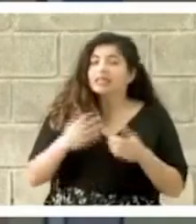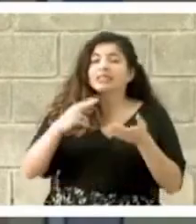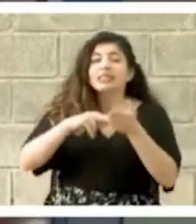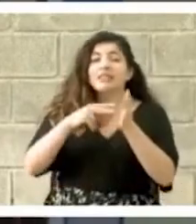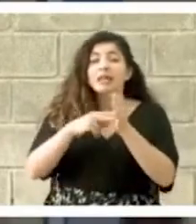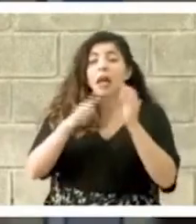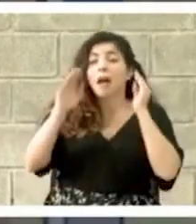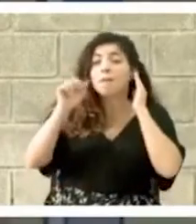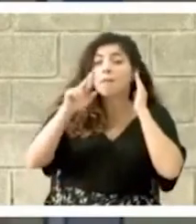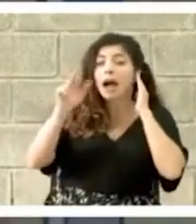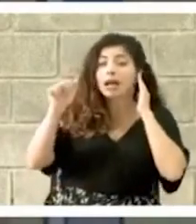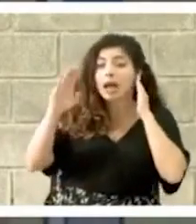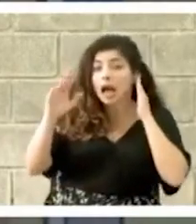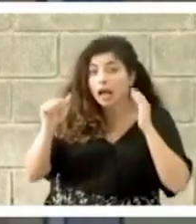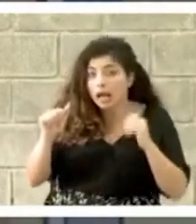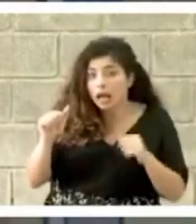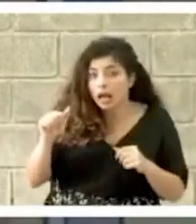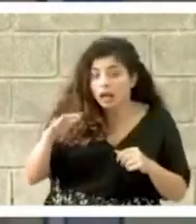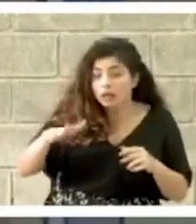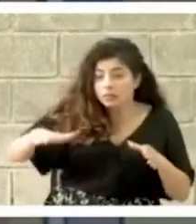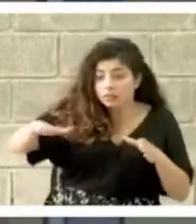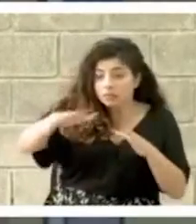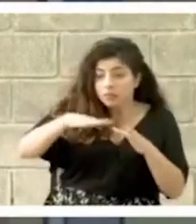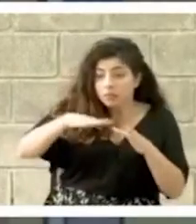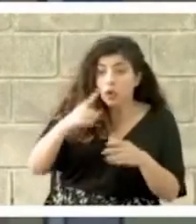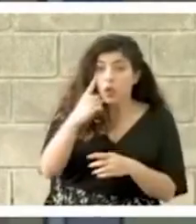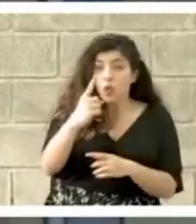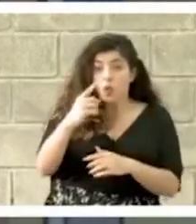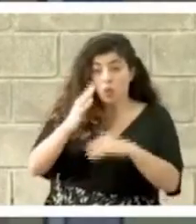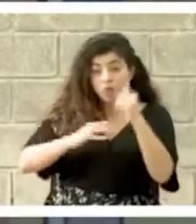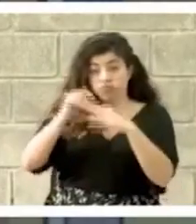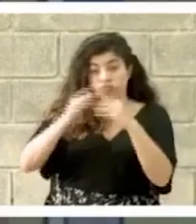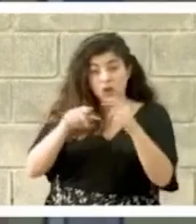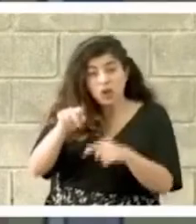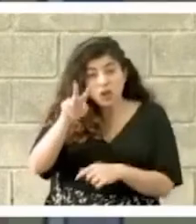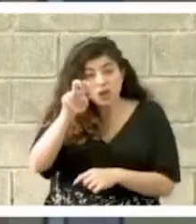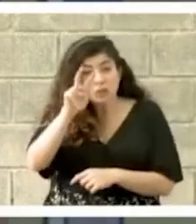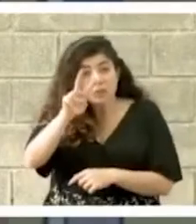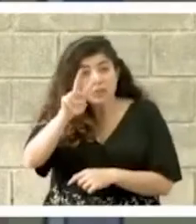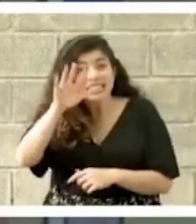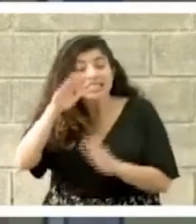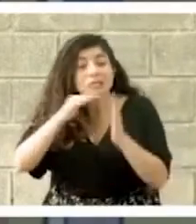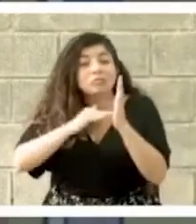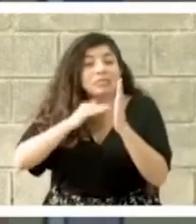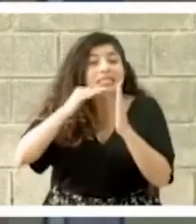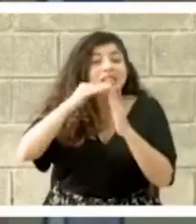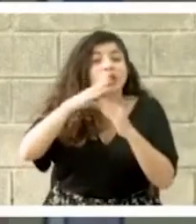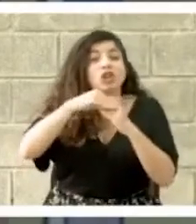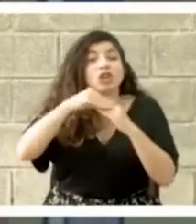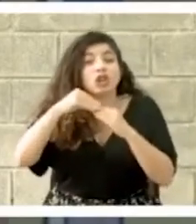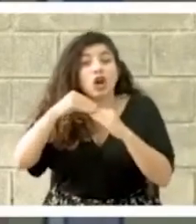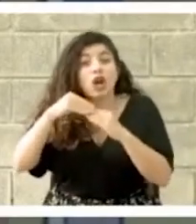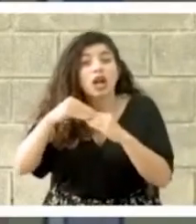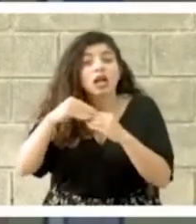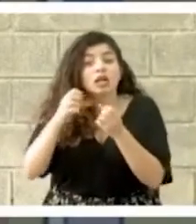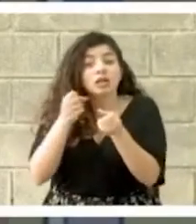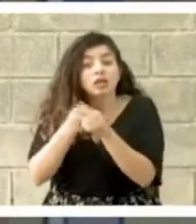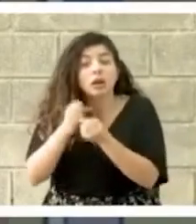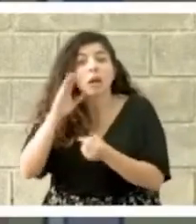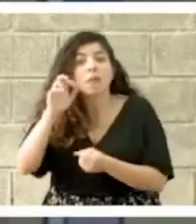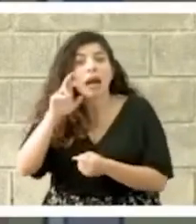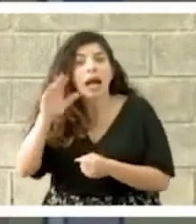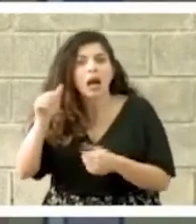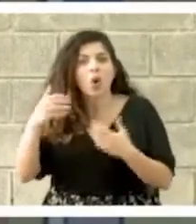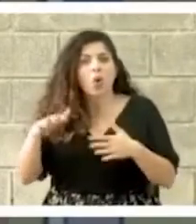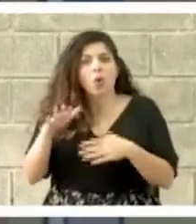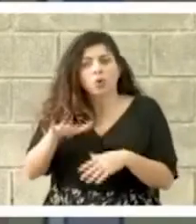para Barranca una inversión en un proyecto de 225 millones de dólares. Eso